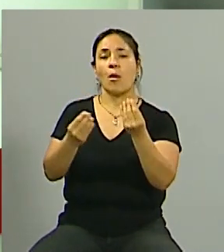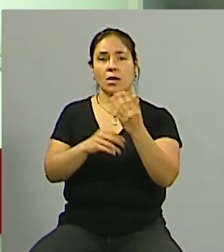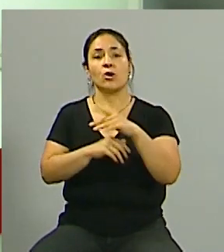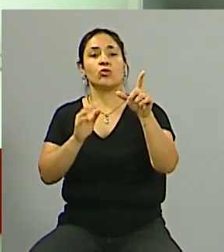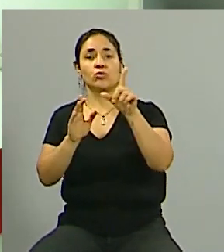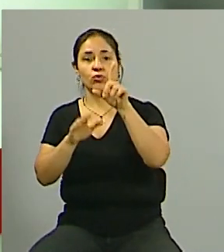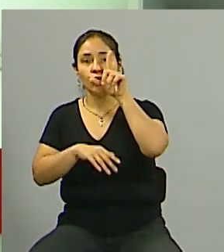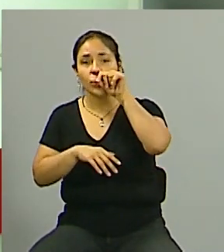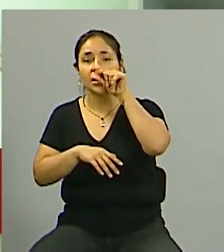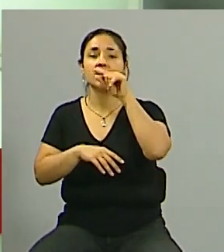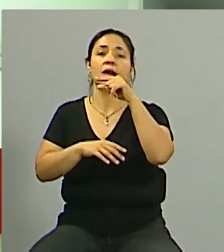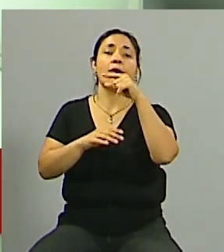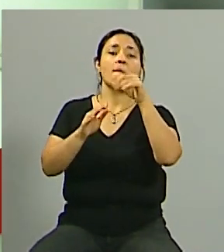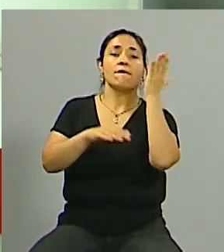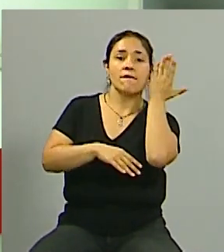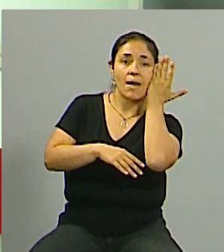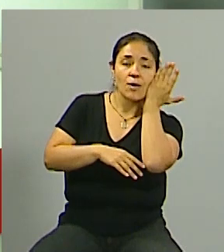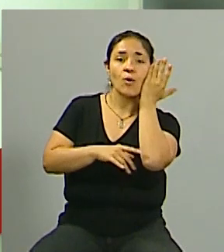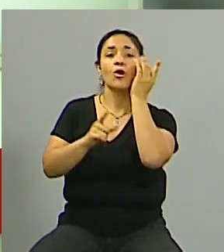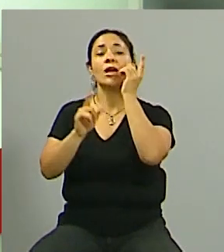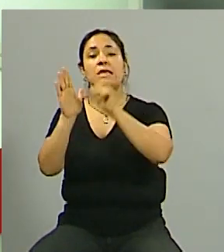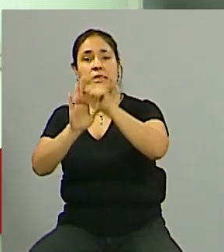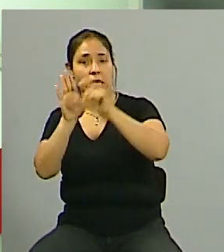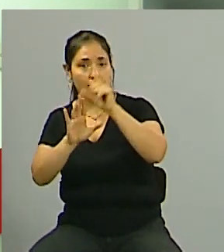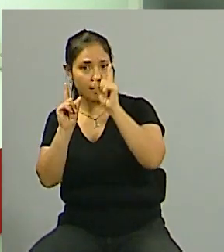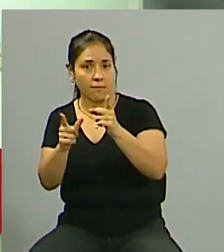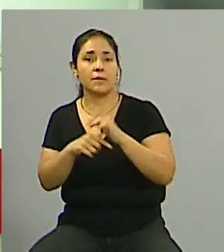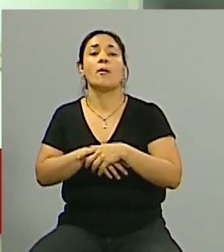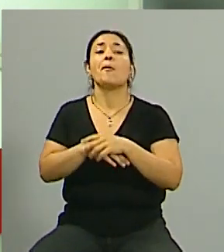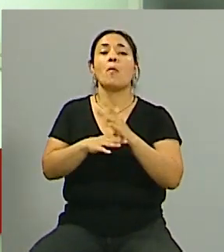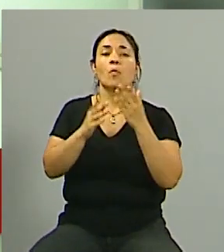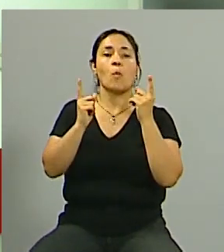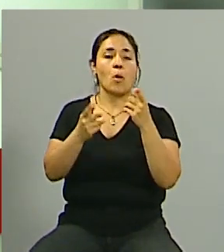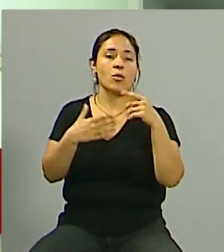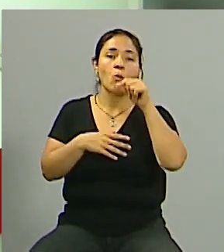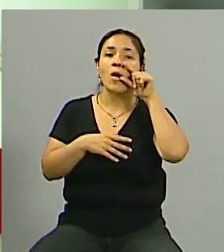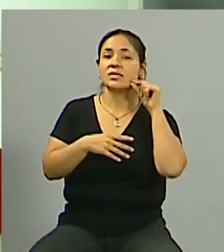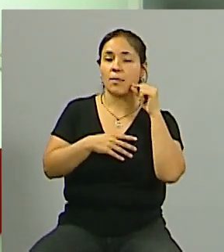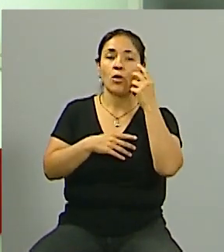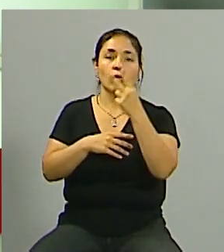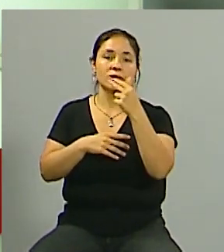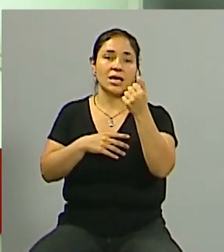estamos en Twitter, en Facebook y también en Instagram y recuerden que también estamos en WhatsApp 2615